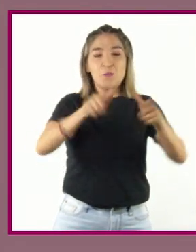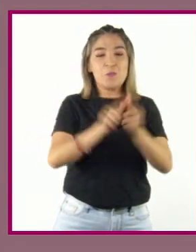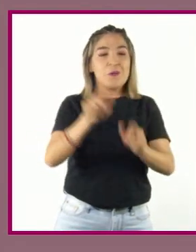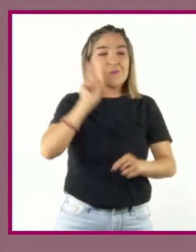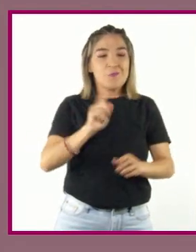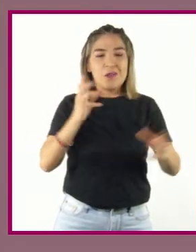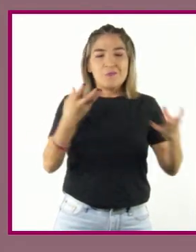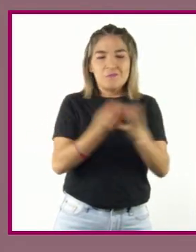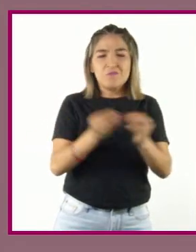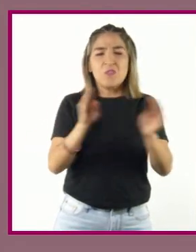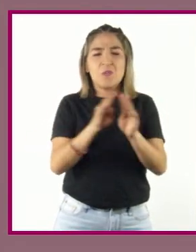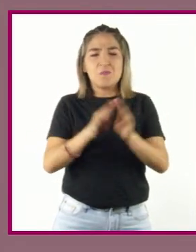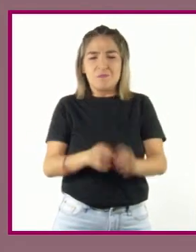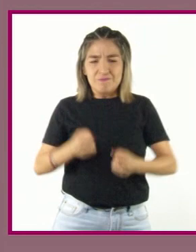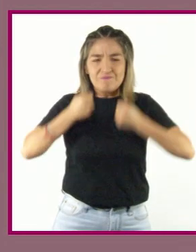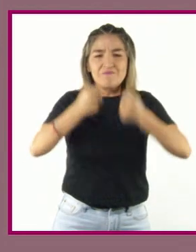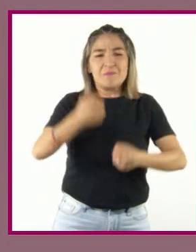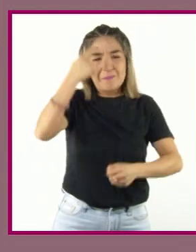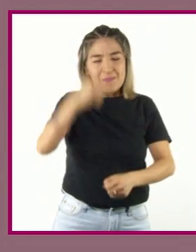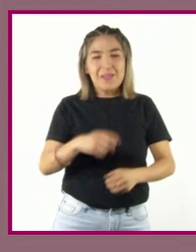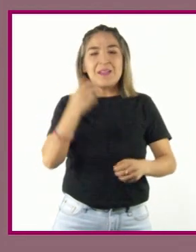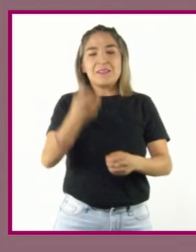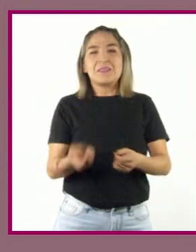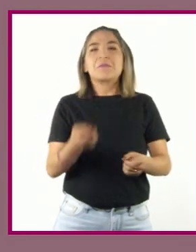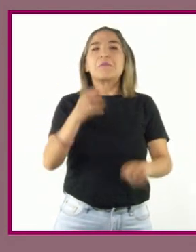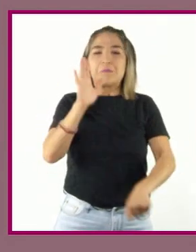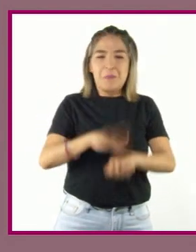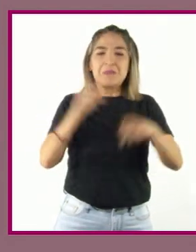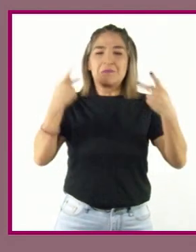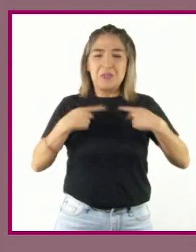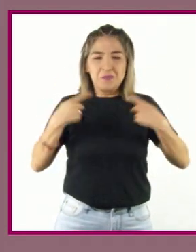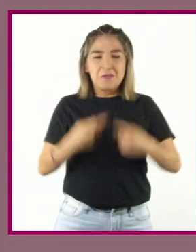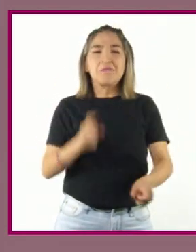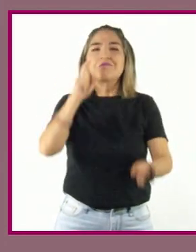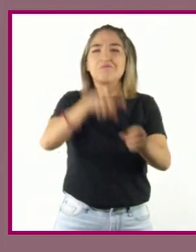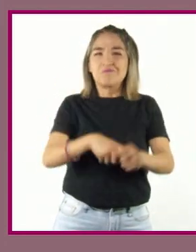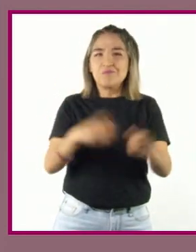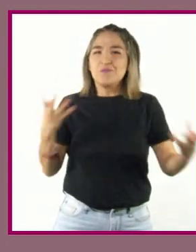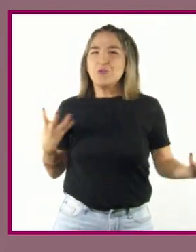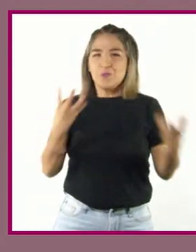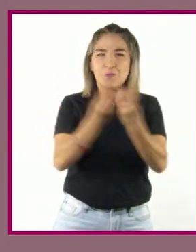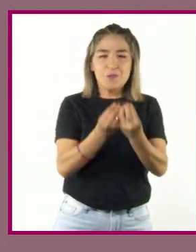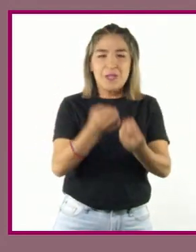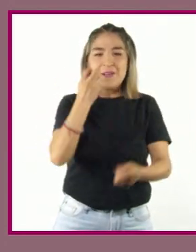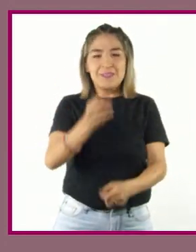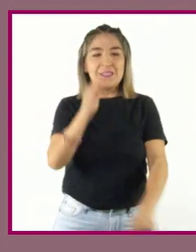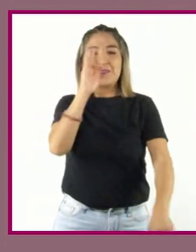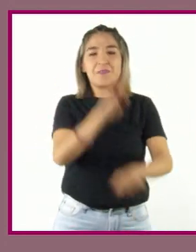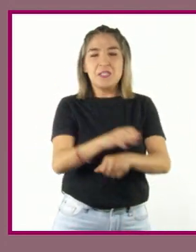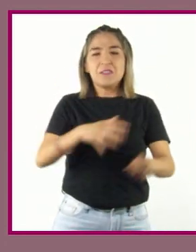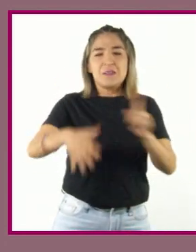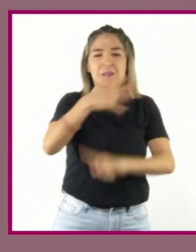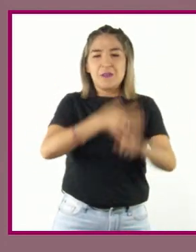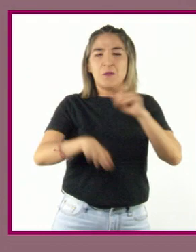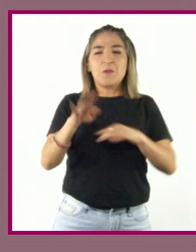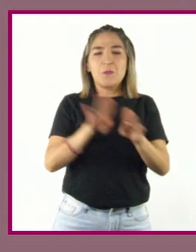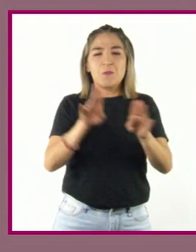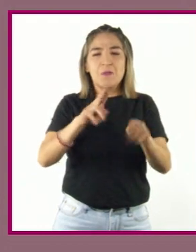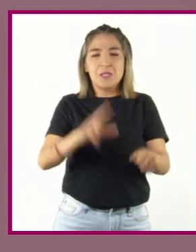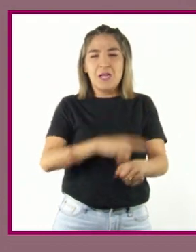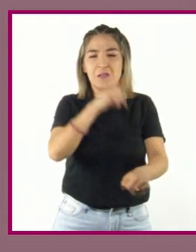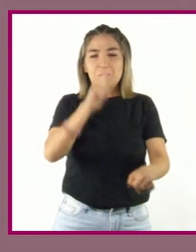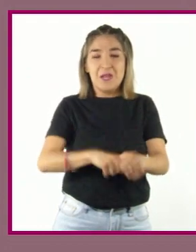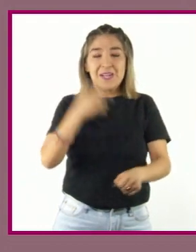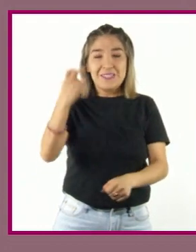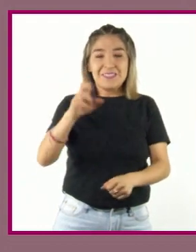resistencia y recuperación al que se unió el resto de los habitantes. A partir de la defensa de los recursos naturales que la comunidad